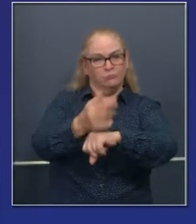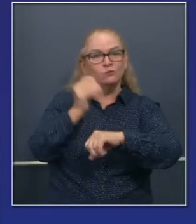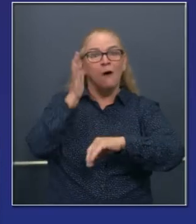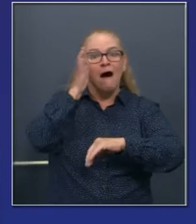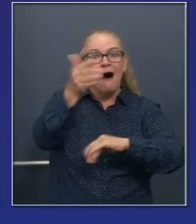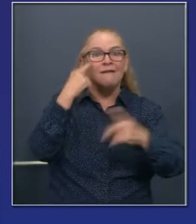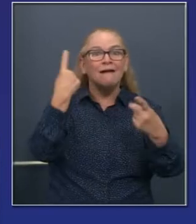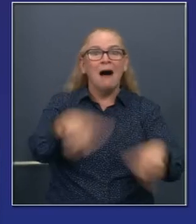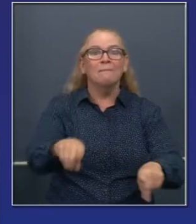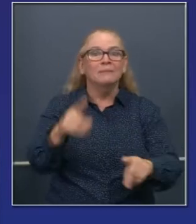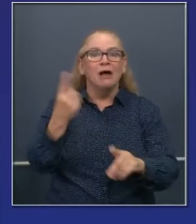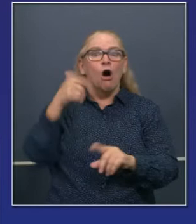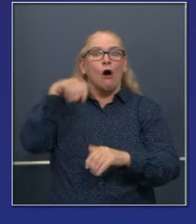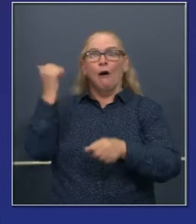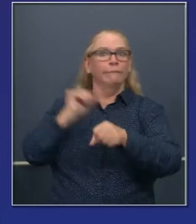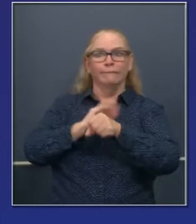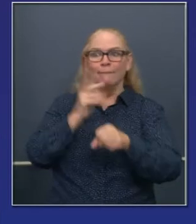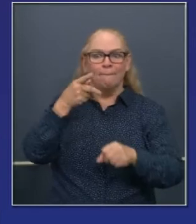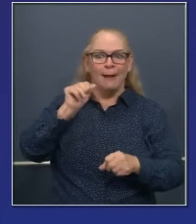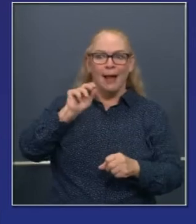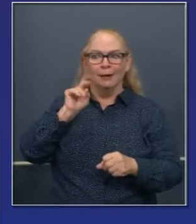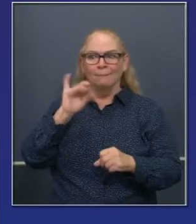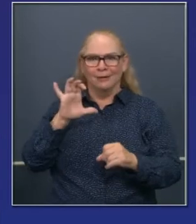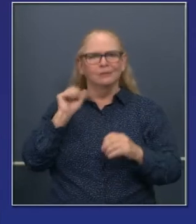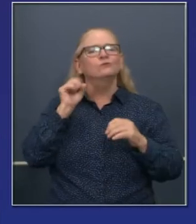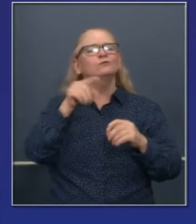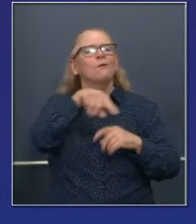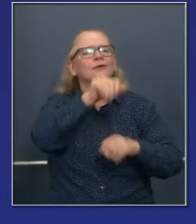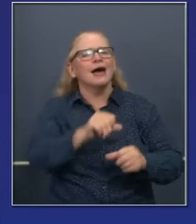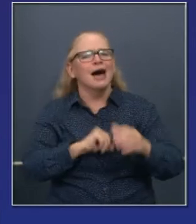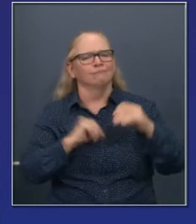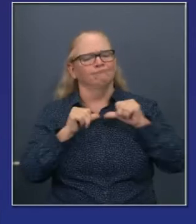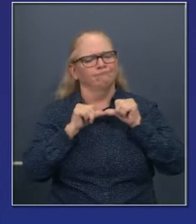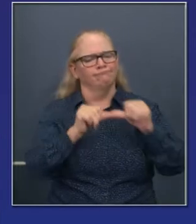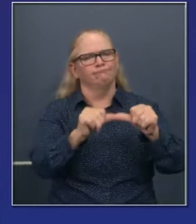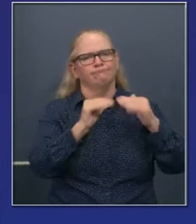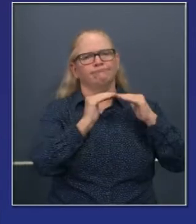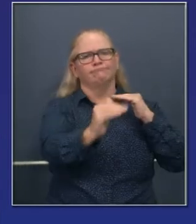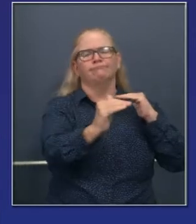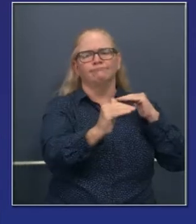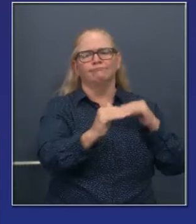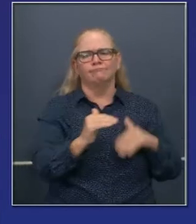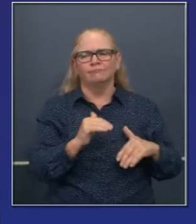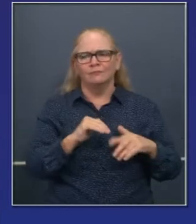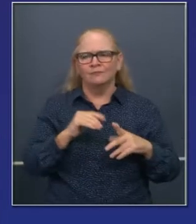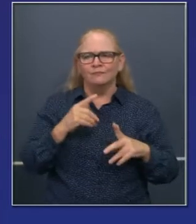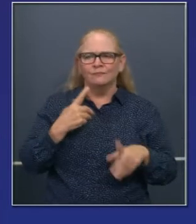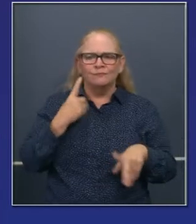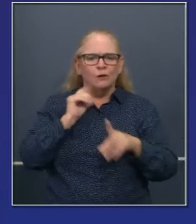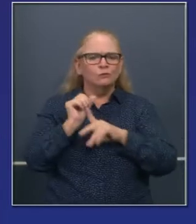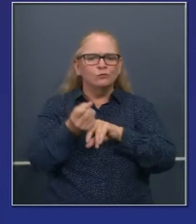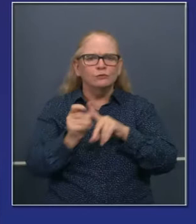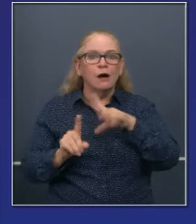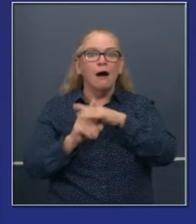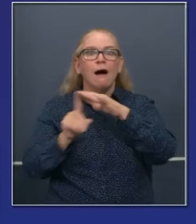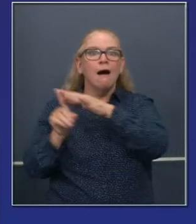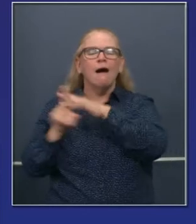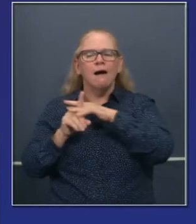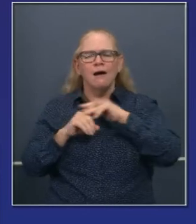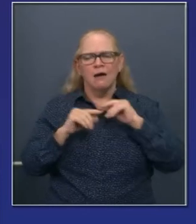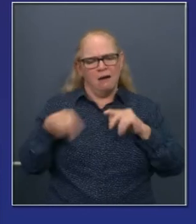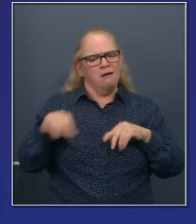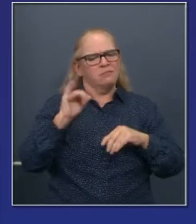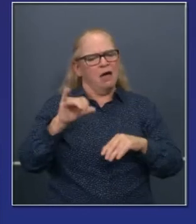años en nuestra estrategia y estaremos mirando también a largo plazo. Ese es el punto de vista que tenemos que tener en cuanto al crecimiento económico y la